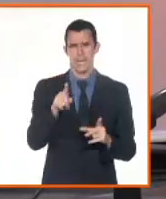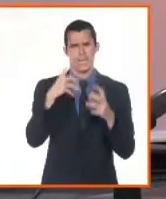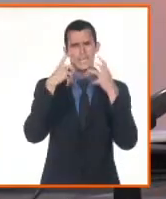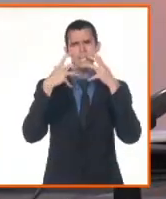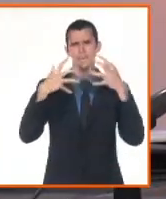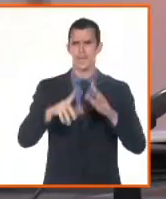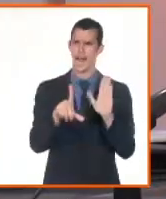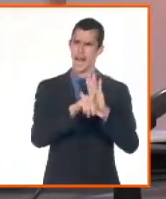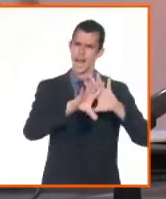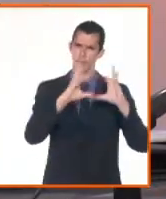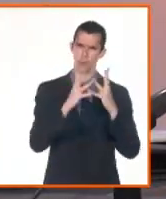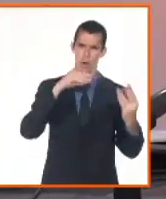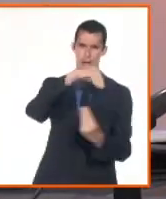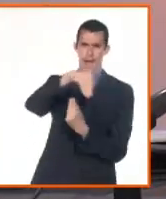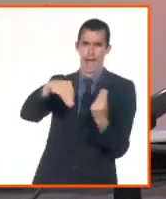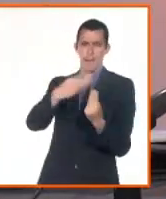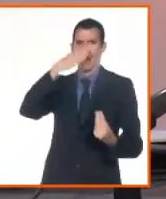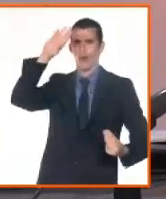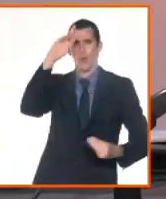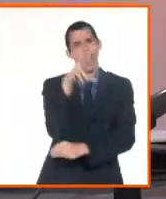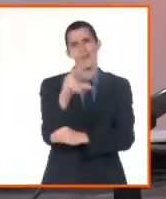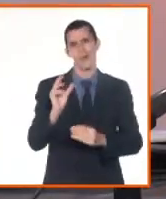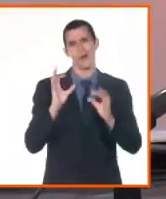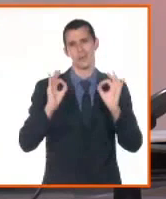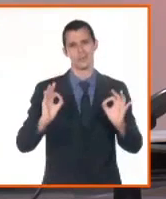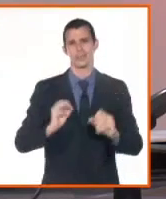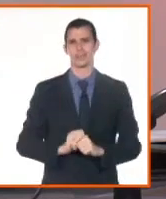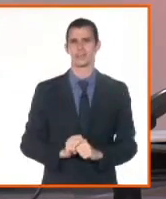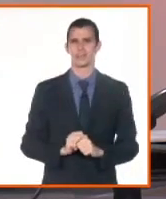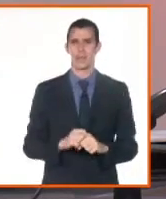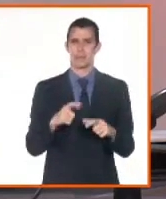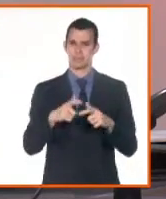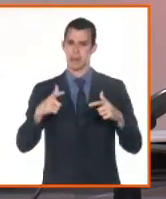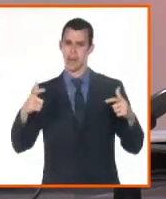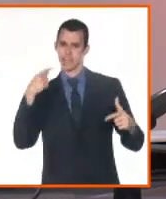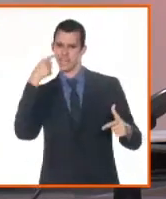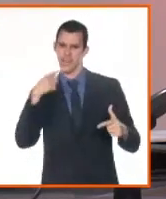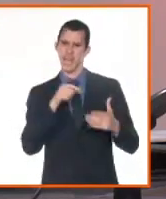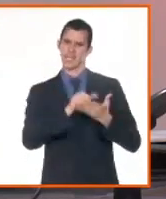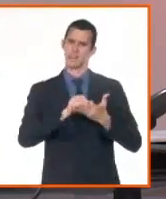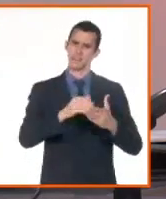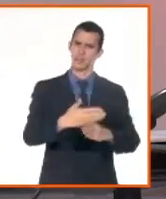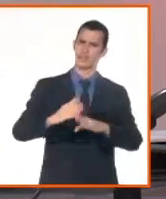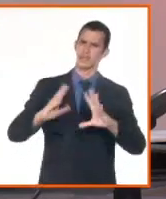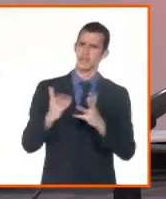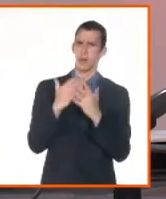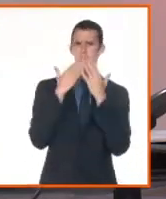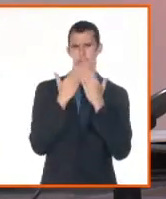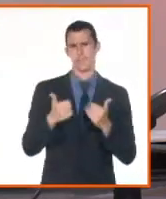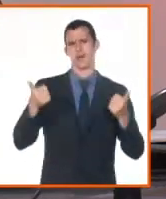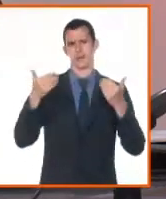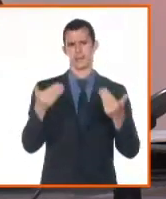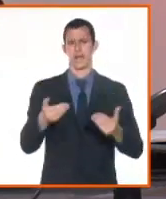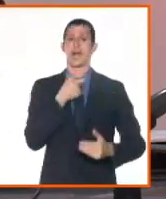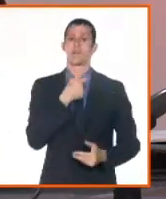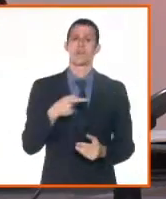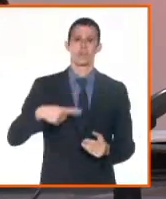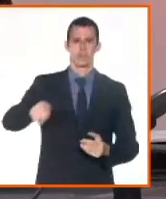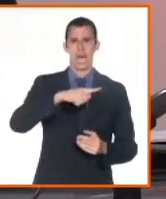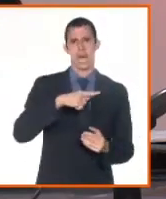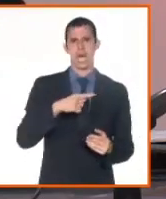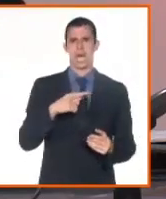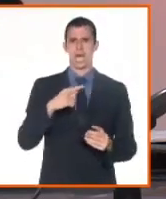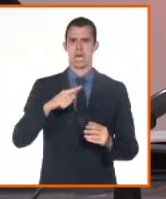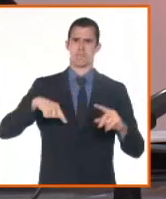del país. Se han incrementado esos servicios en los últimos tiempos y ya saben, nos pueden hacer llegar sus opiniones